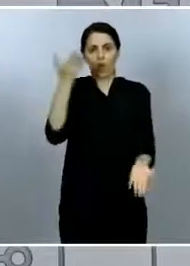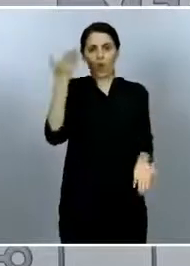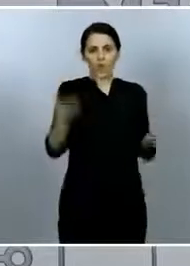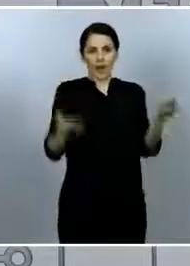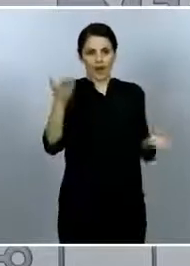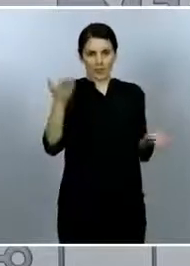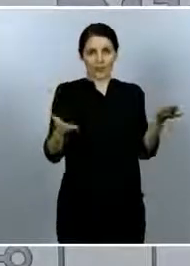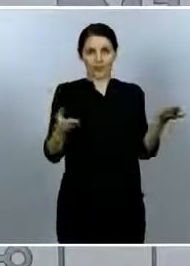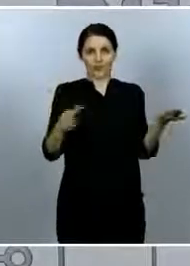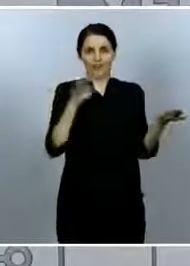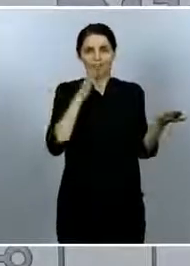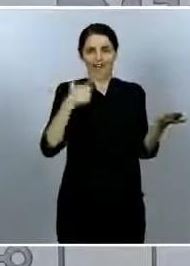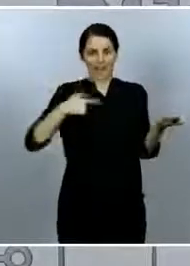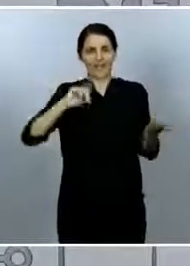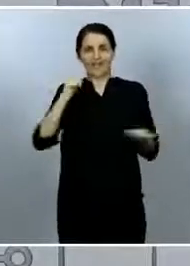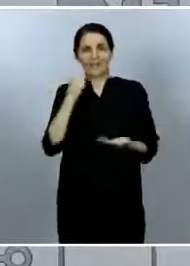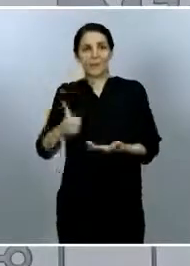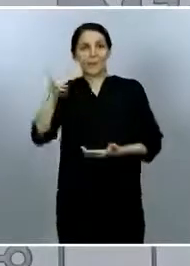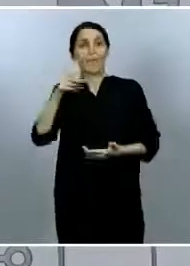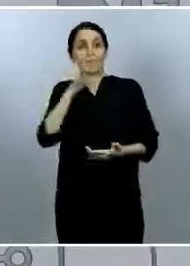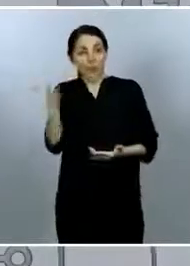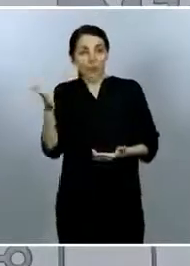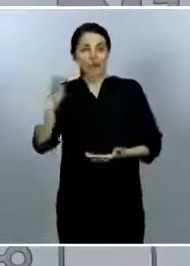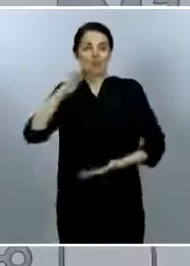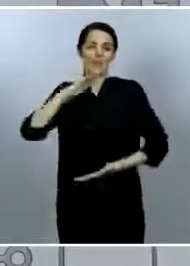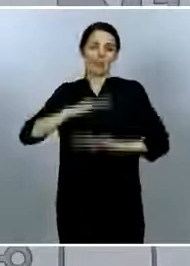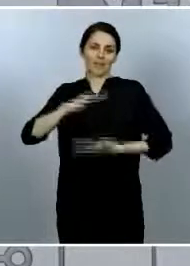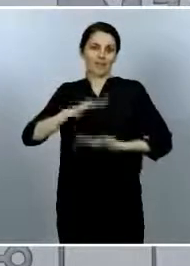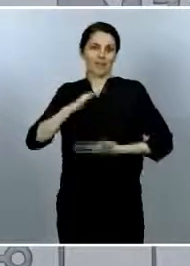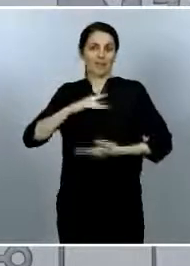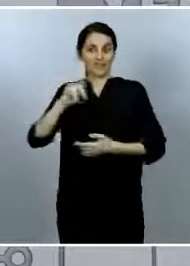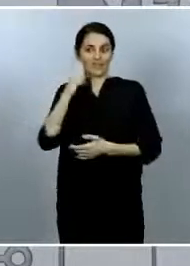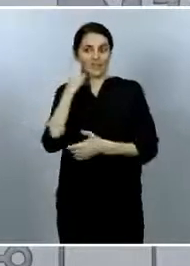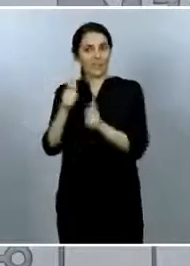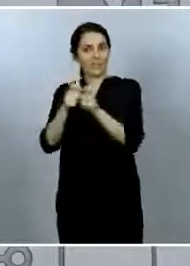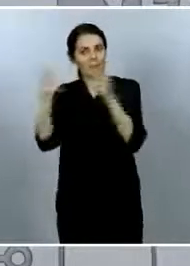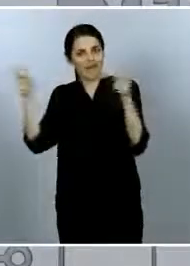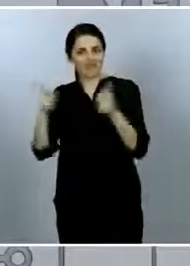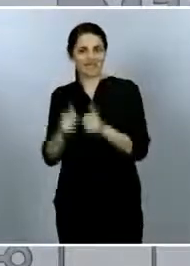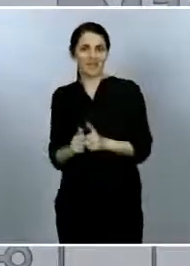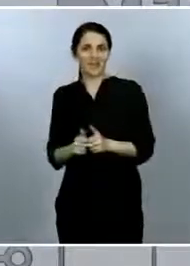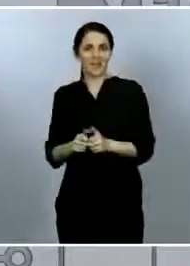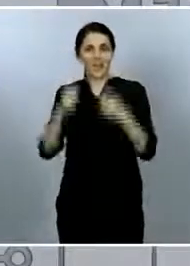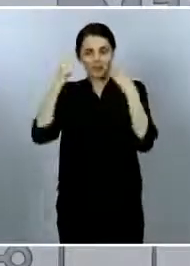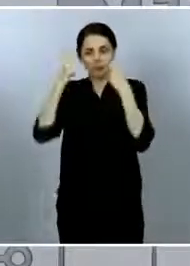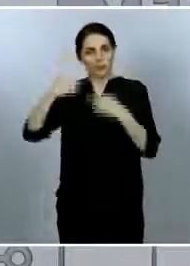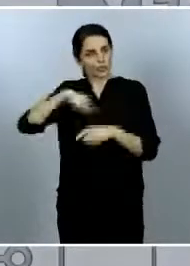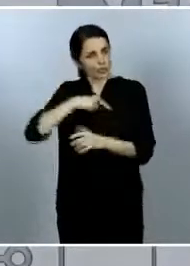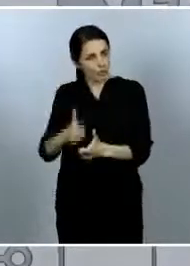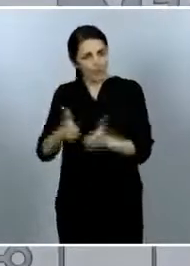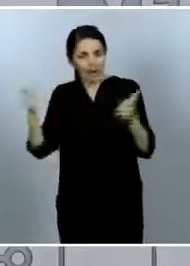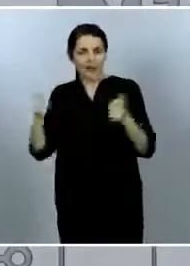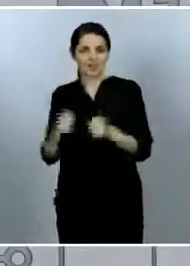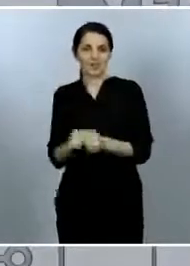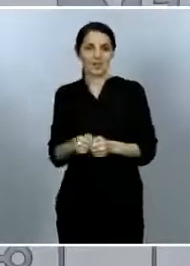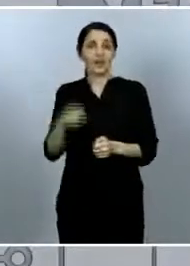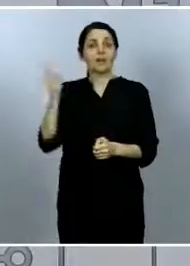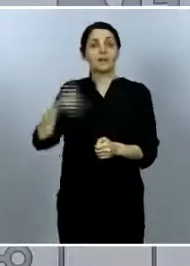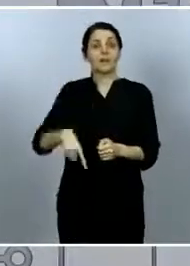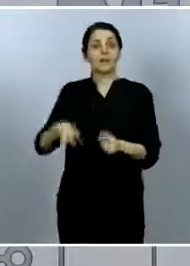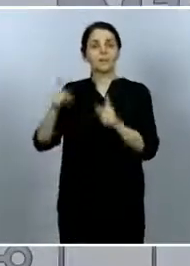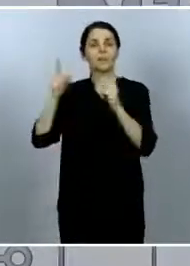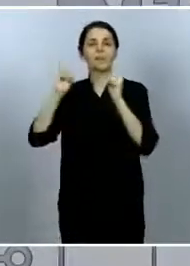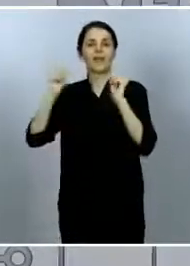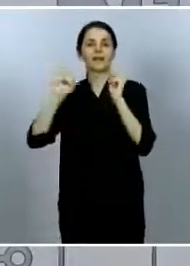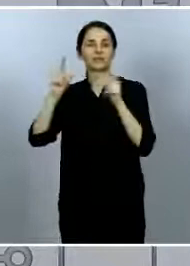capacidad de detección es mayor nuestro esfuerzo es mayor nuestra sensibilidad con casos sospechosos que casos sospechosos está definido como